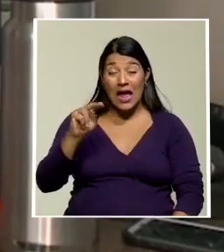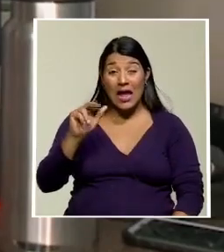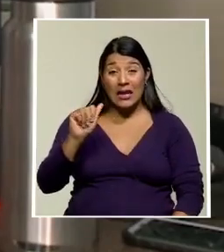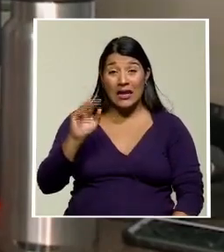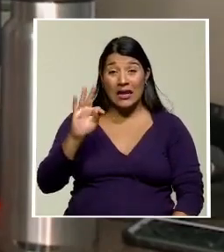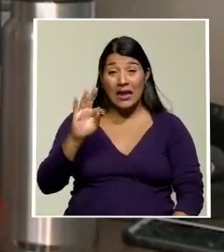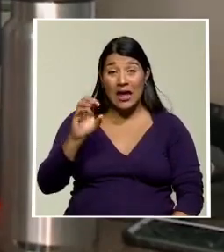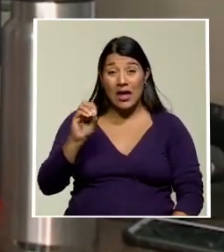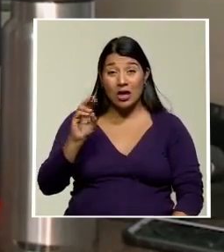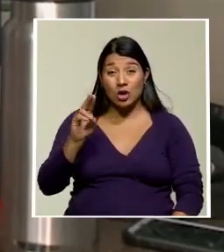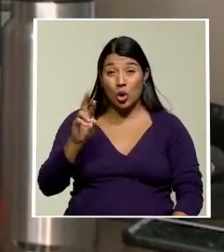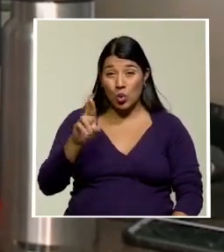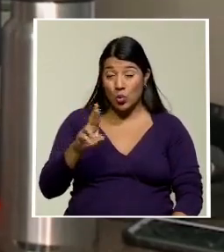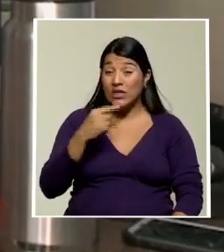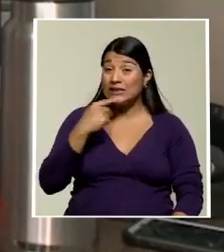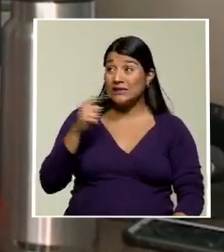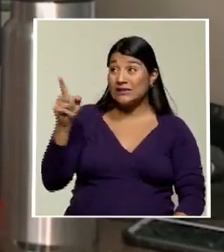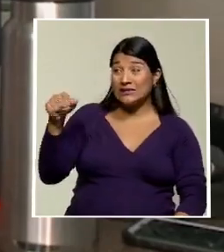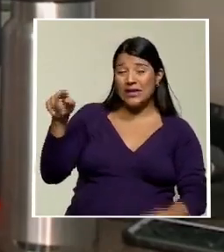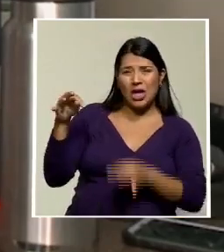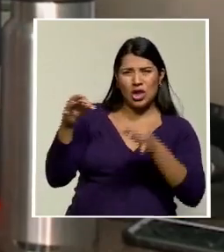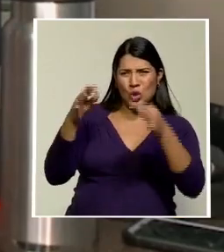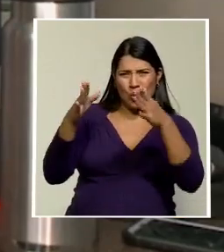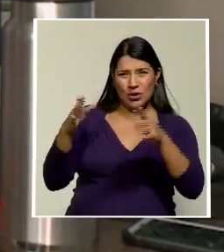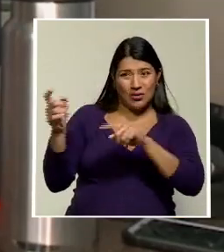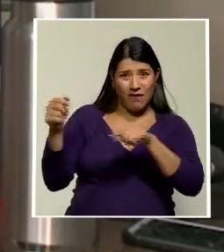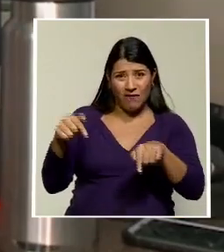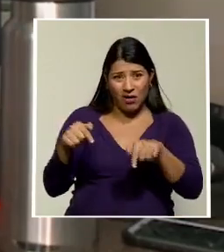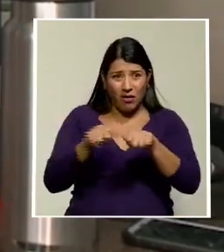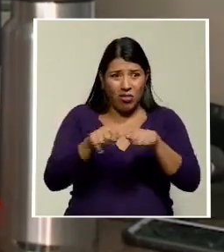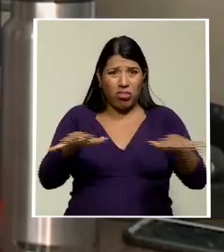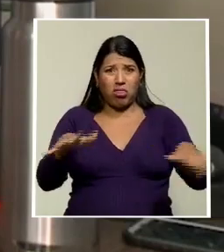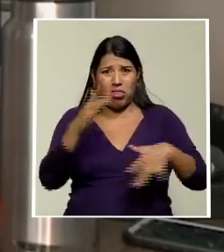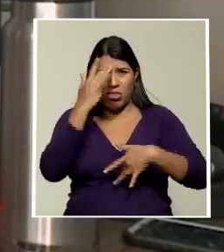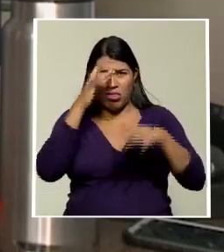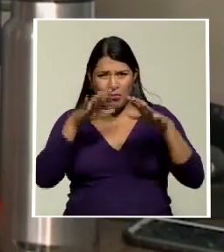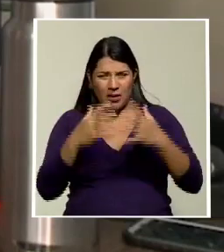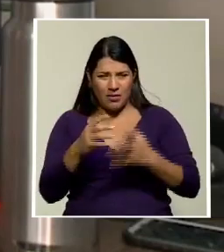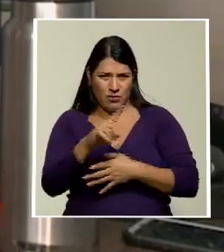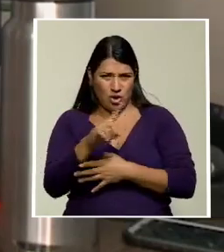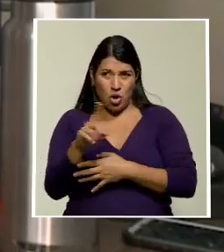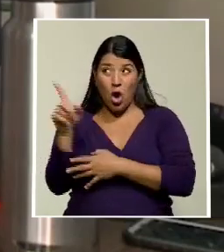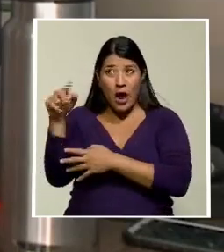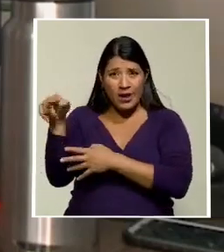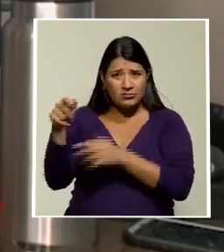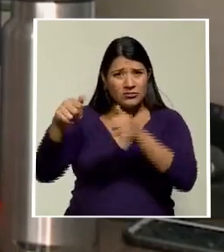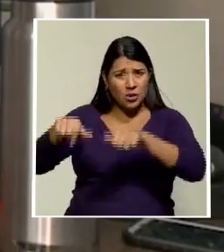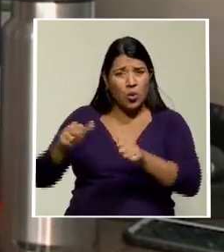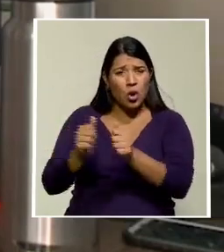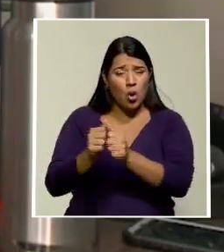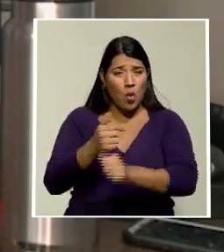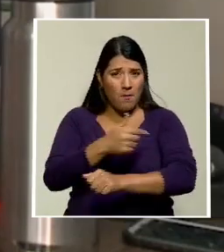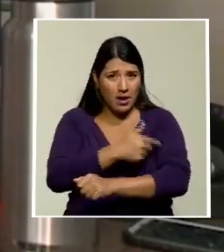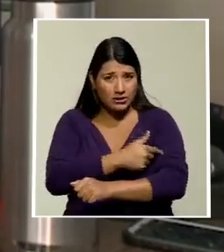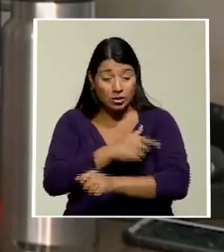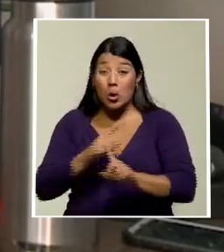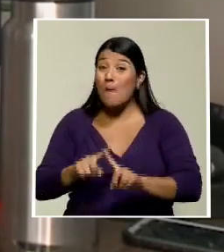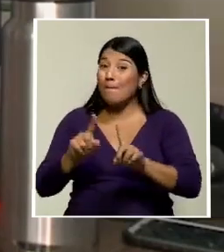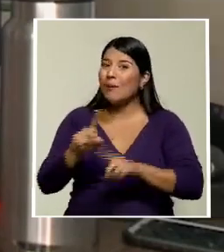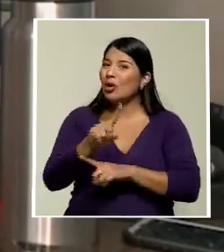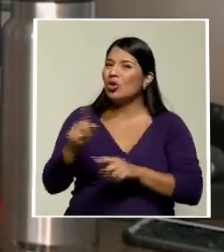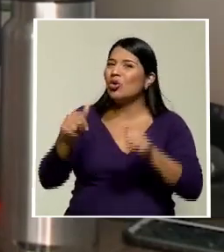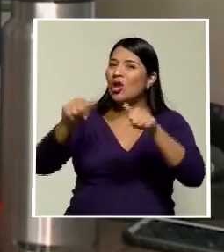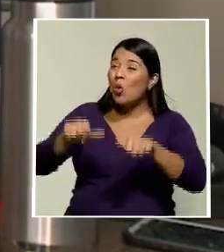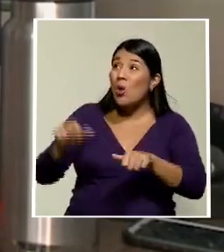son los que causan la pandemia. Ellos están de acuerdo en la vacunación. Lo que no están de acuerdo es que los turistas tengan que